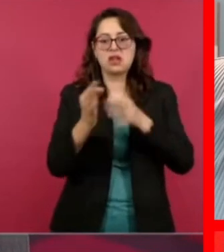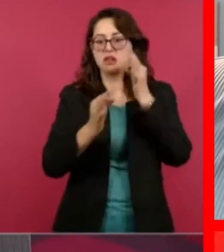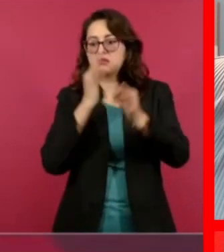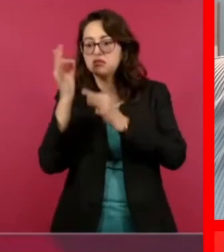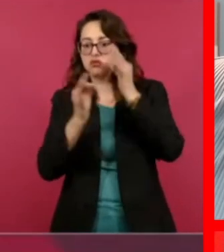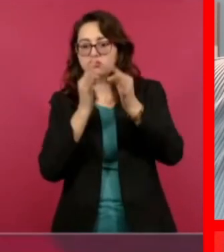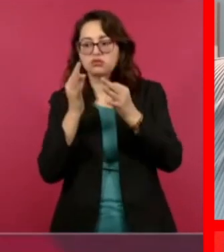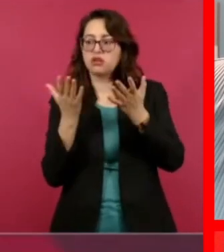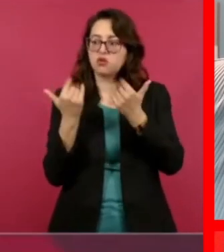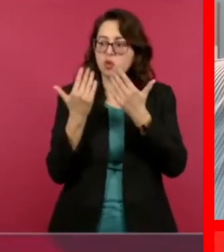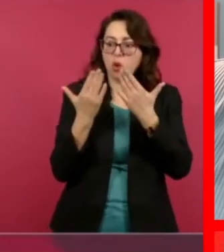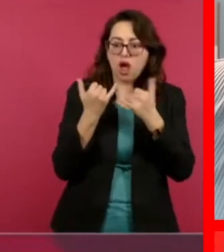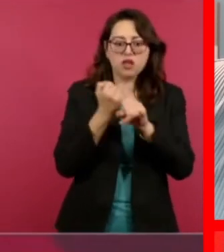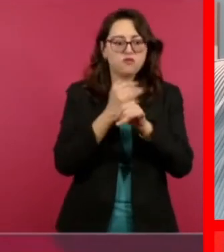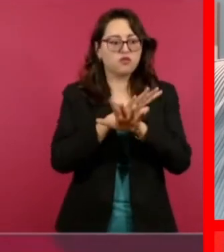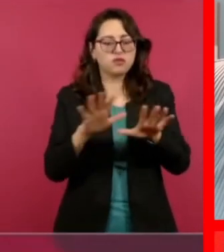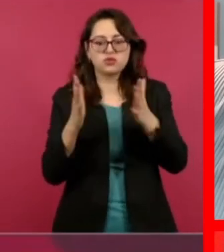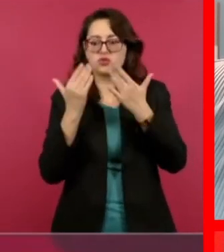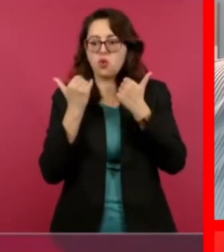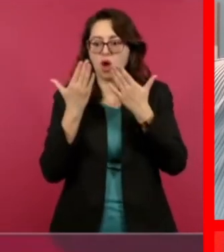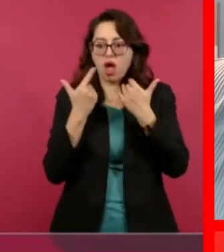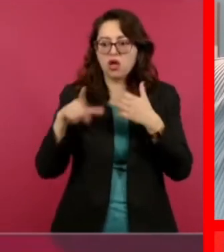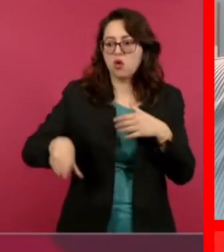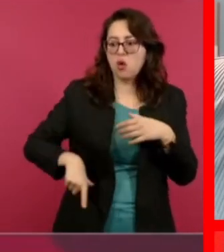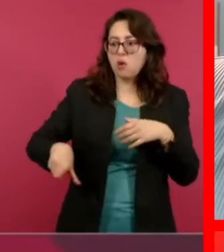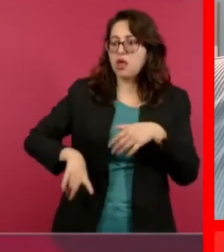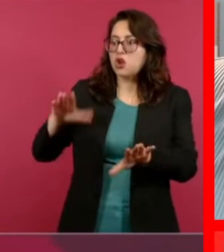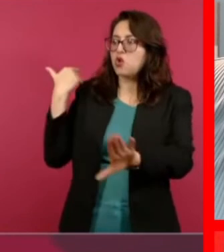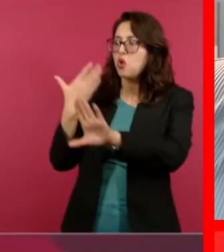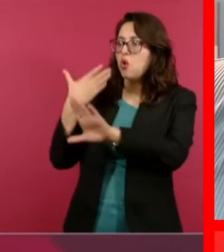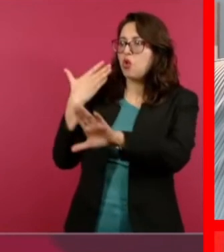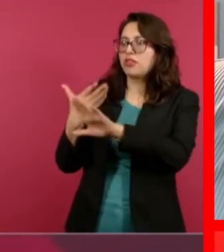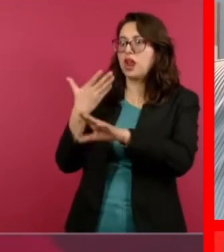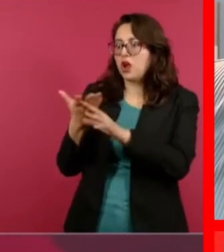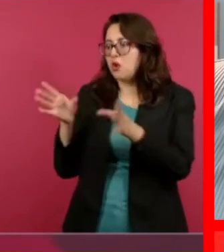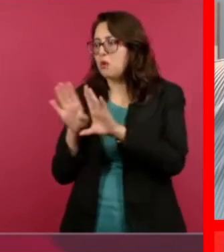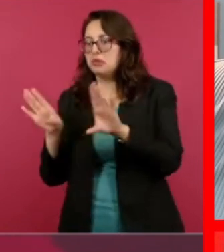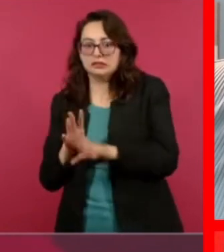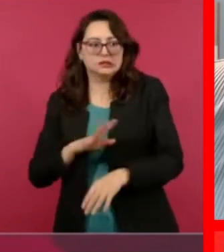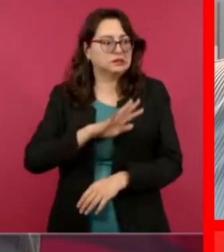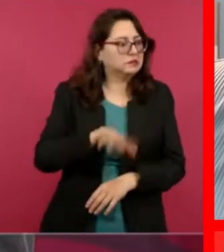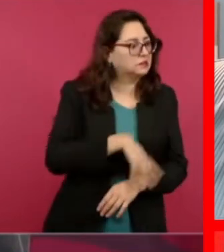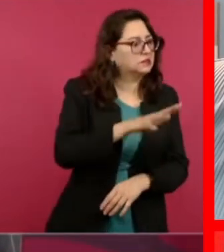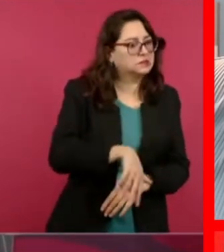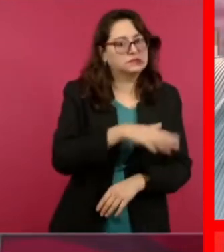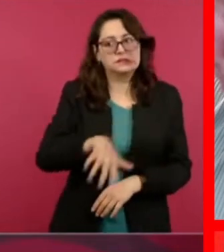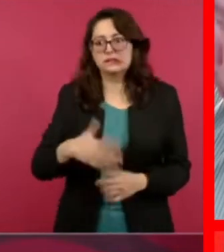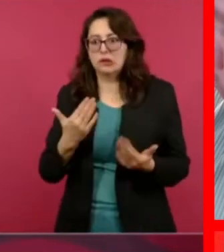atacarnos. No hay miga. Entonces,